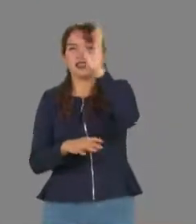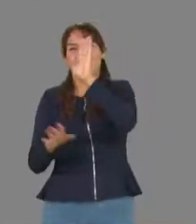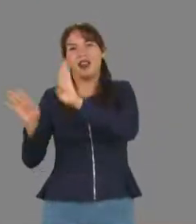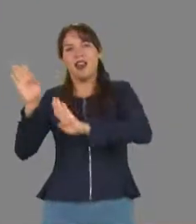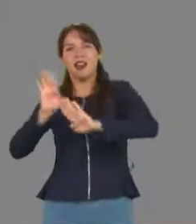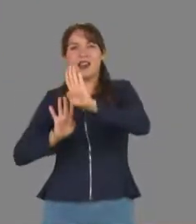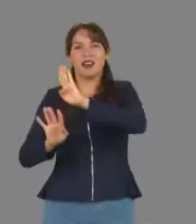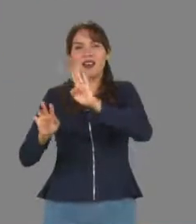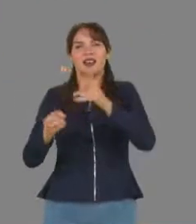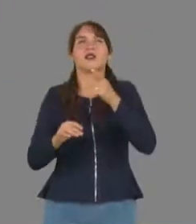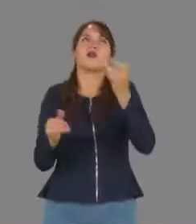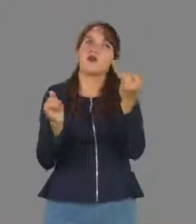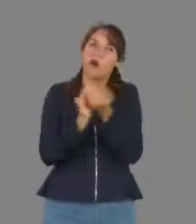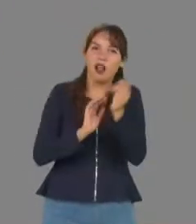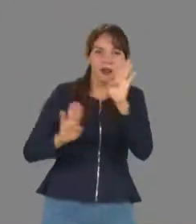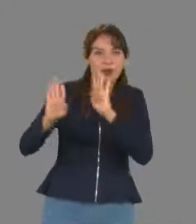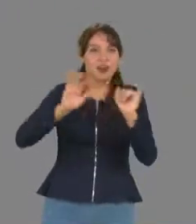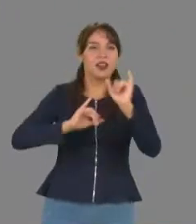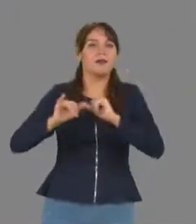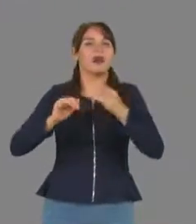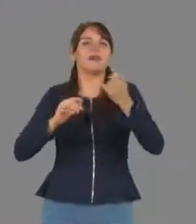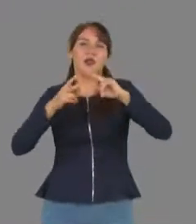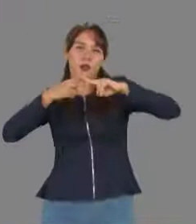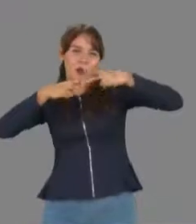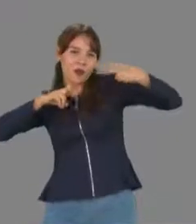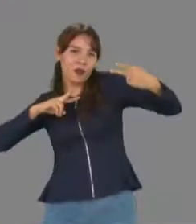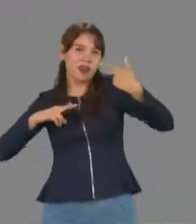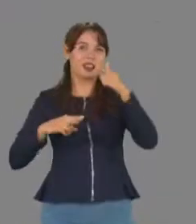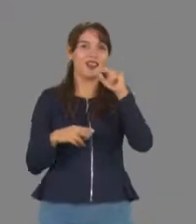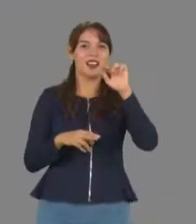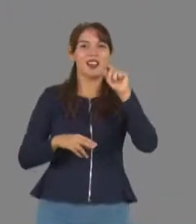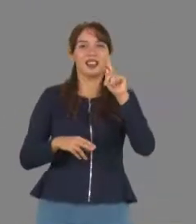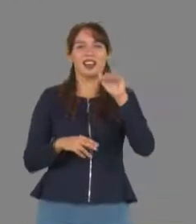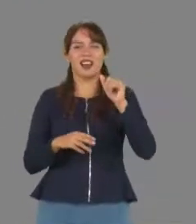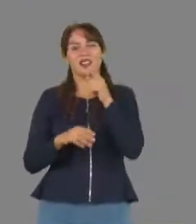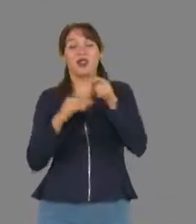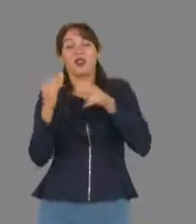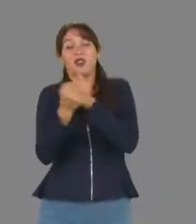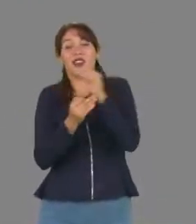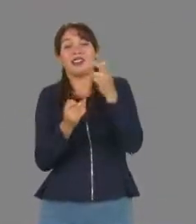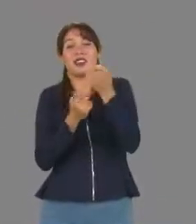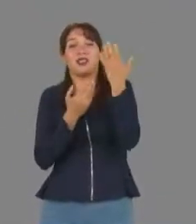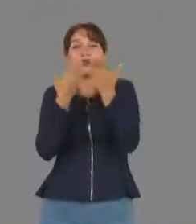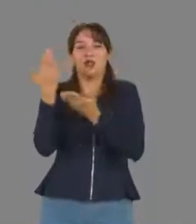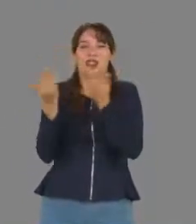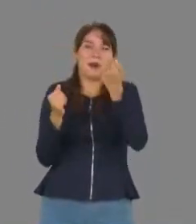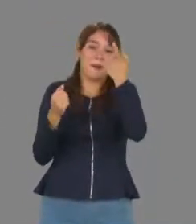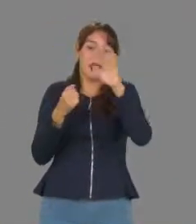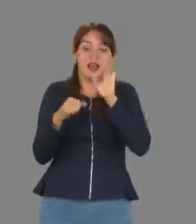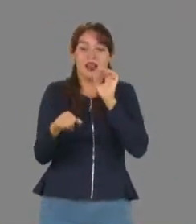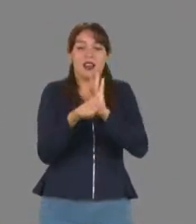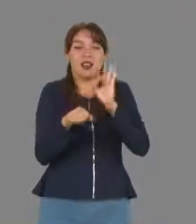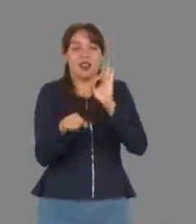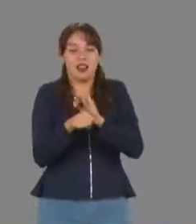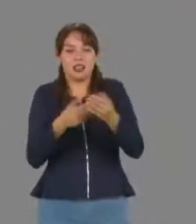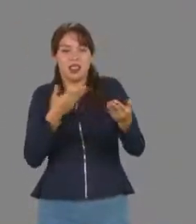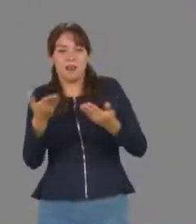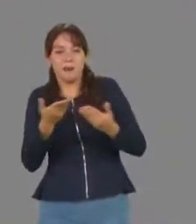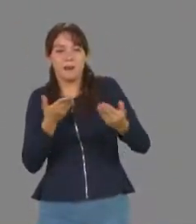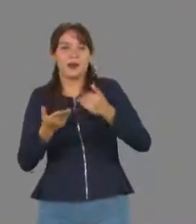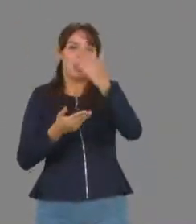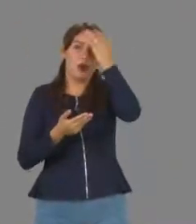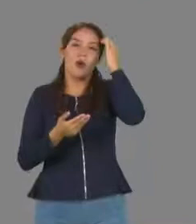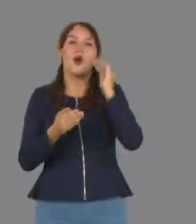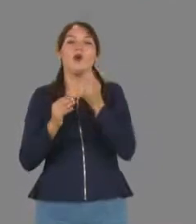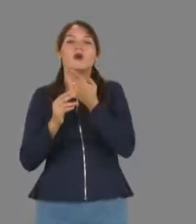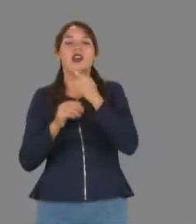biológicas, la bioquímica, la genética y en sí es una disciplina que permite la generación de bienes y servicios a partir del uso